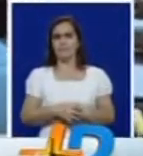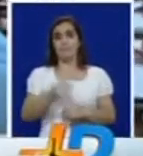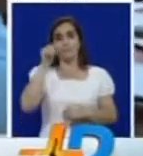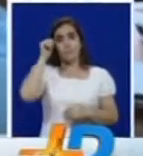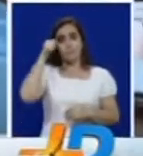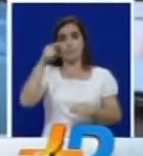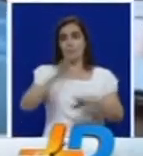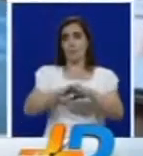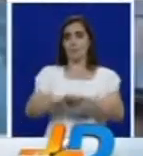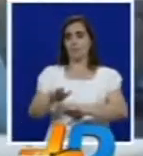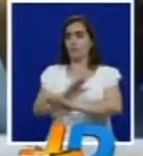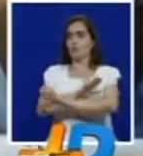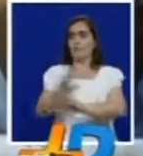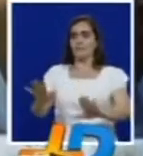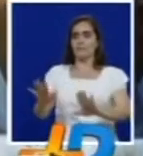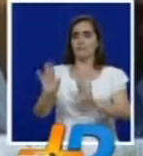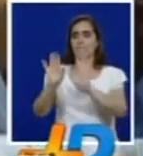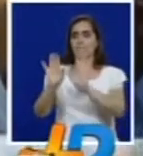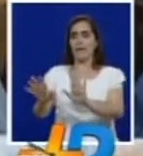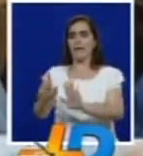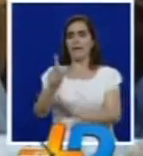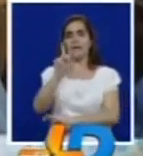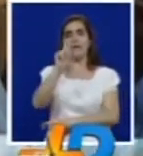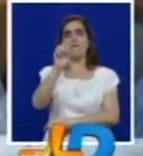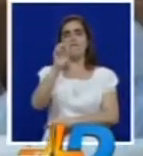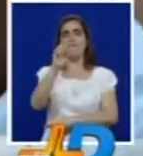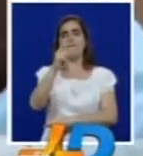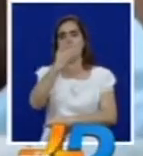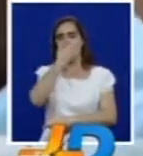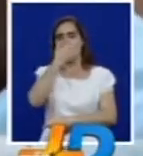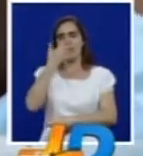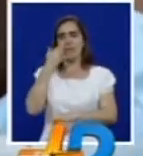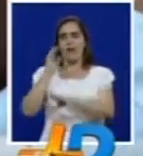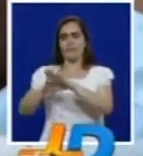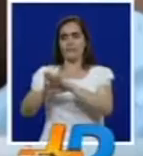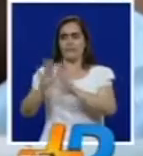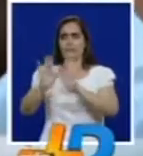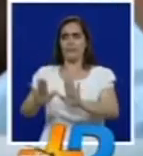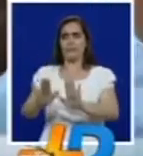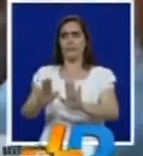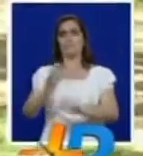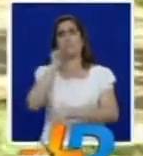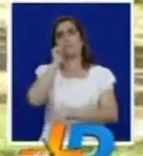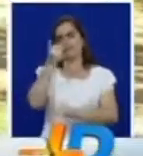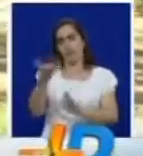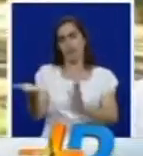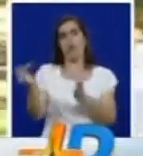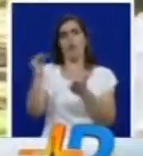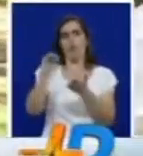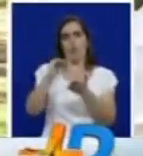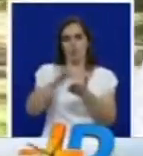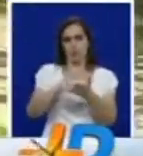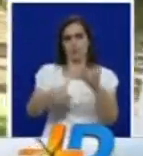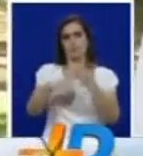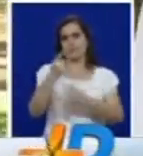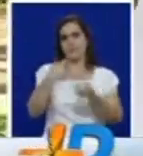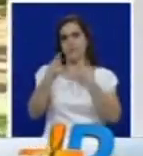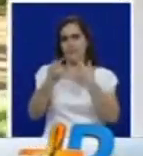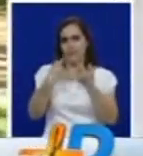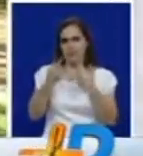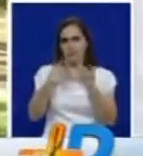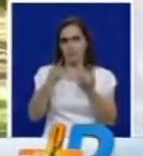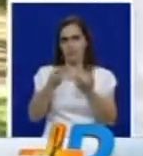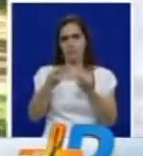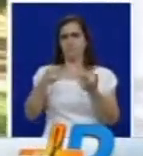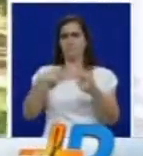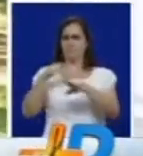que generó la suspensión de los diálogos entre el gobierno colombiano y las FARC en Cuba, se reanudan mañana lunes las negociaciones. Para el analista político Diego Arias, el